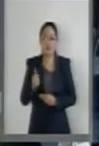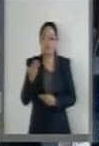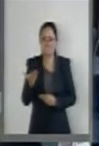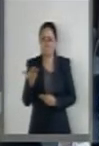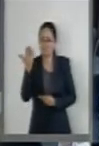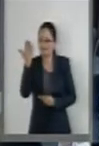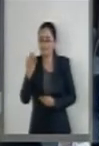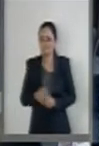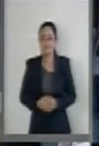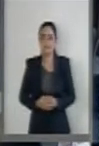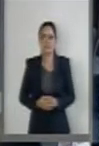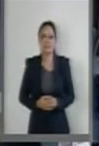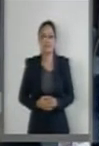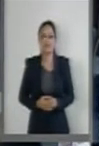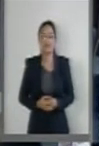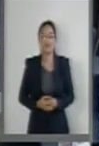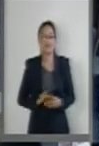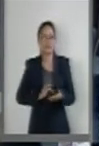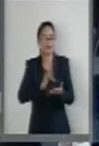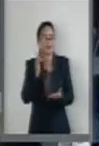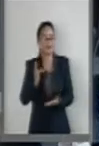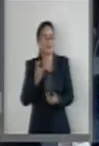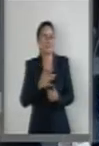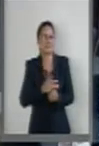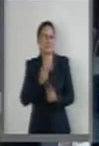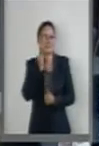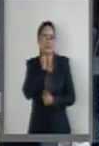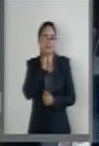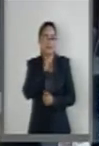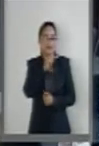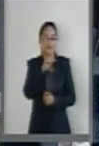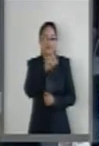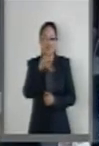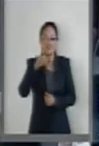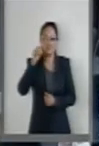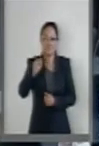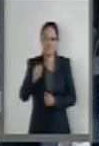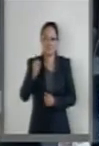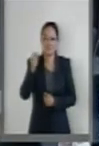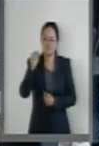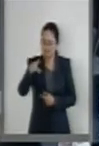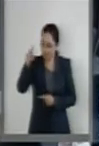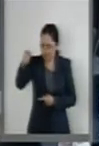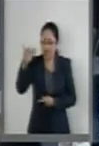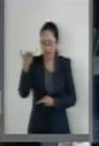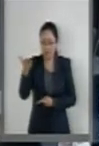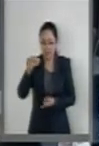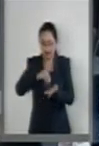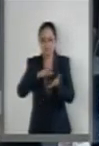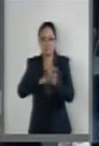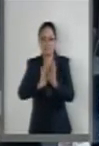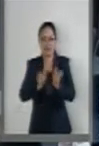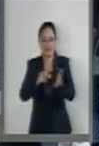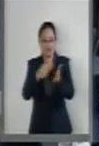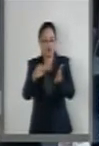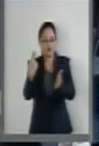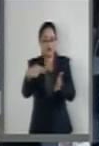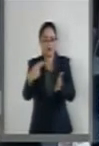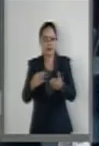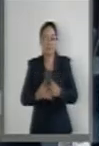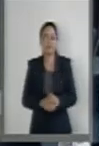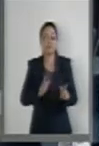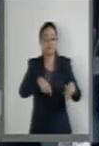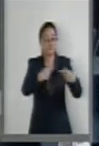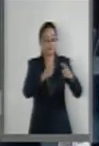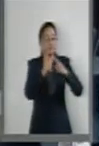compañeros y servicios parlamentarios, me ayuda a recoger las... El Senador René Juárez. Hay todos nuestros amigos y nos ayuda a servicios parlamentarios a recoger las firmas de todos.